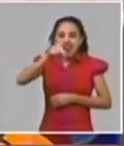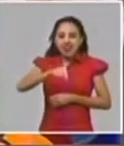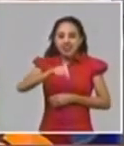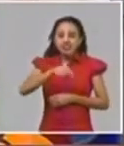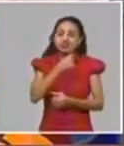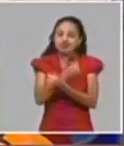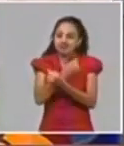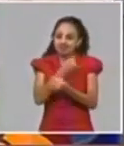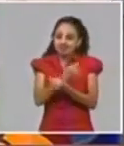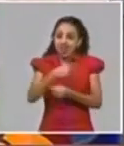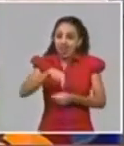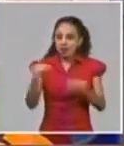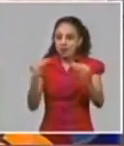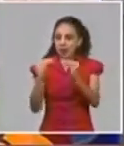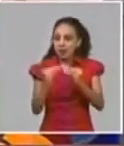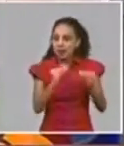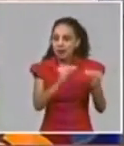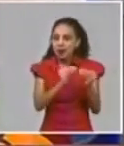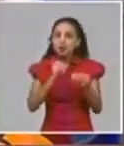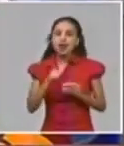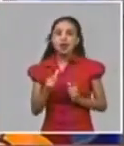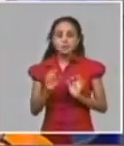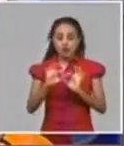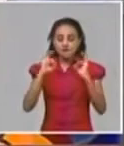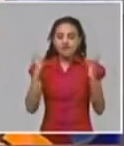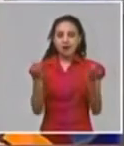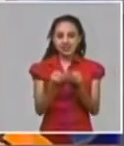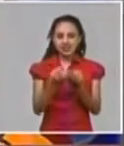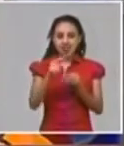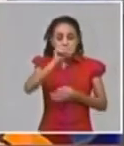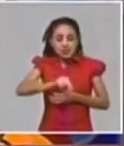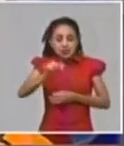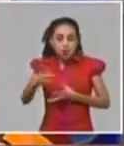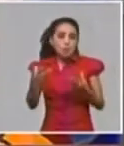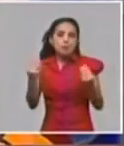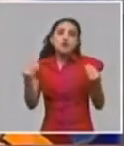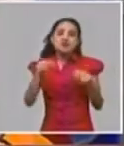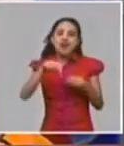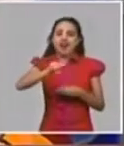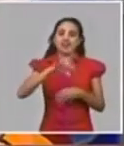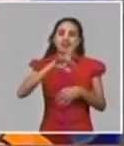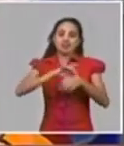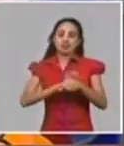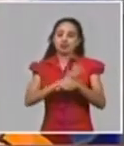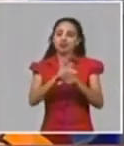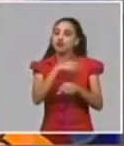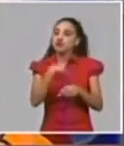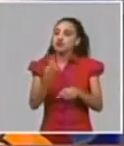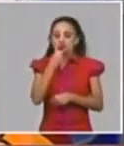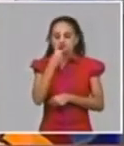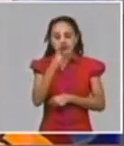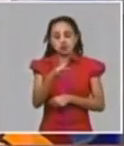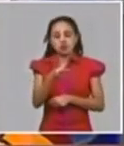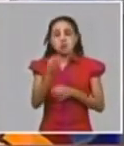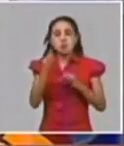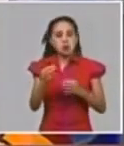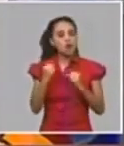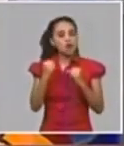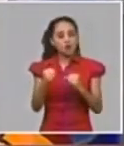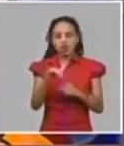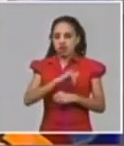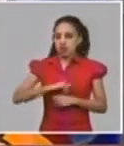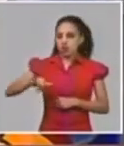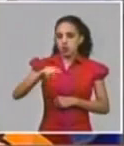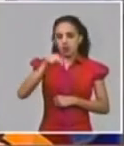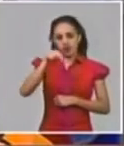fundamentalmente eventos familiares que también le damos seguimiento con la misma intensidad que estos